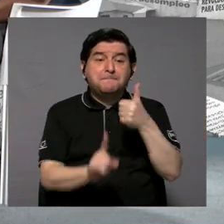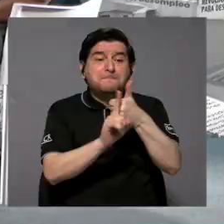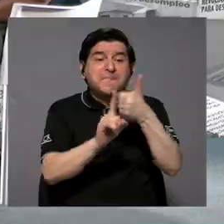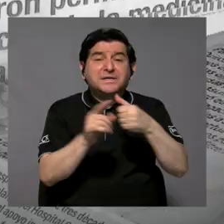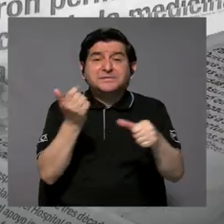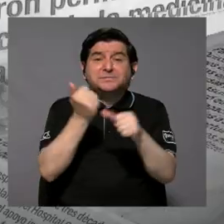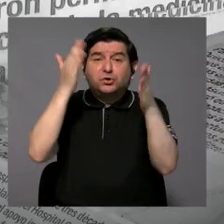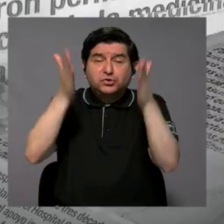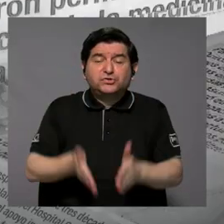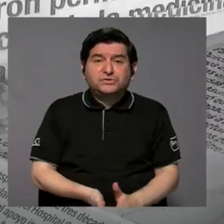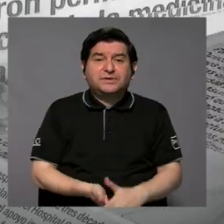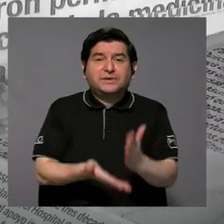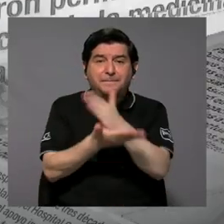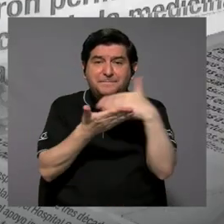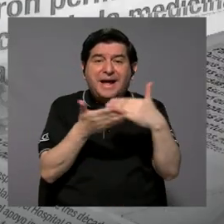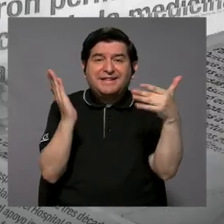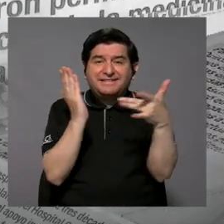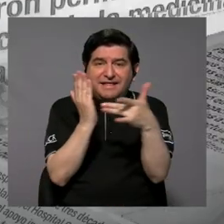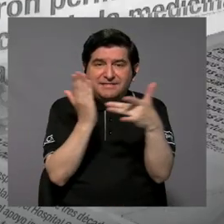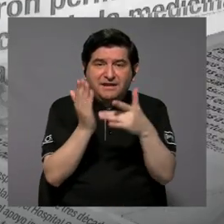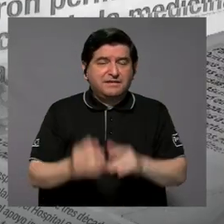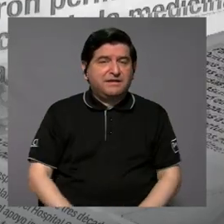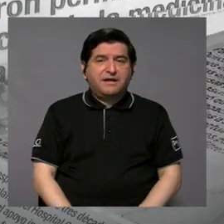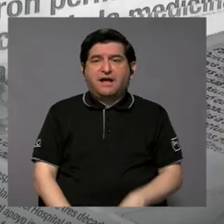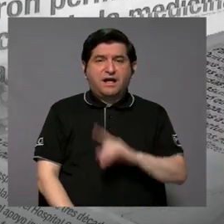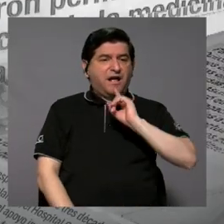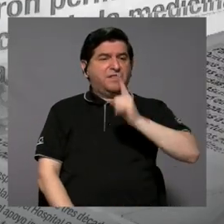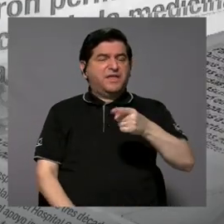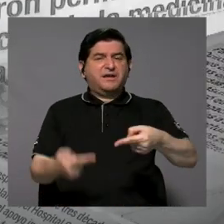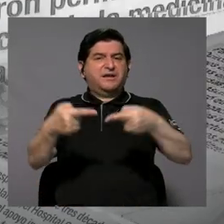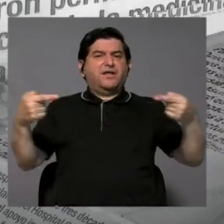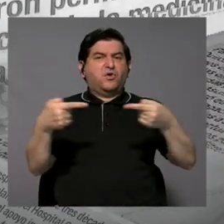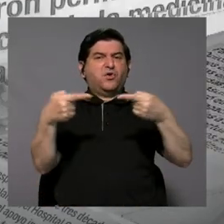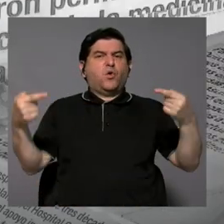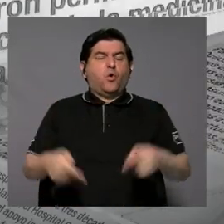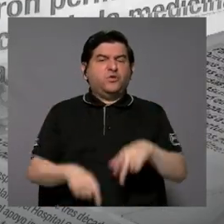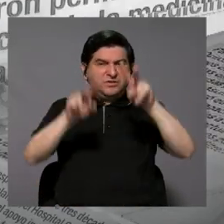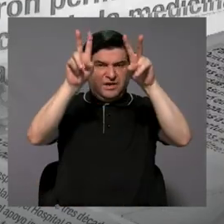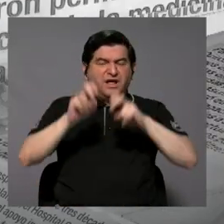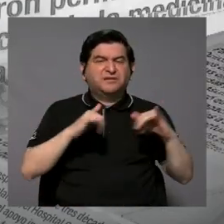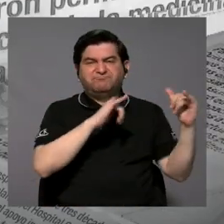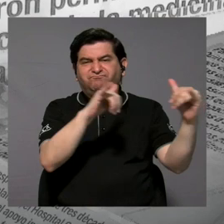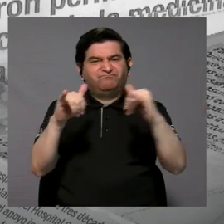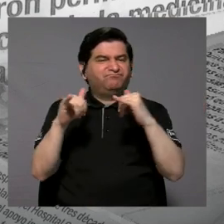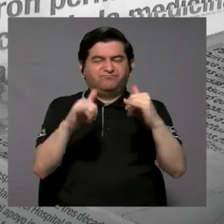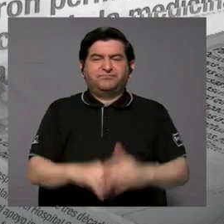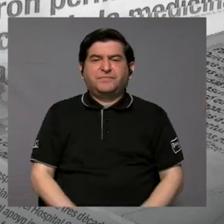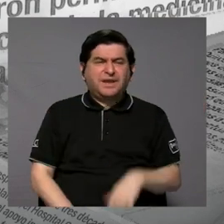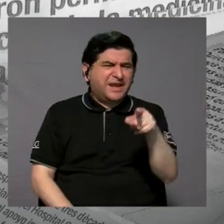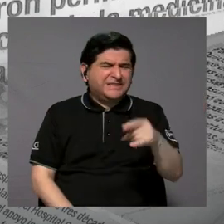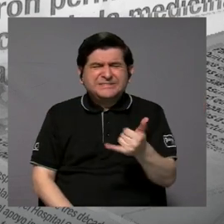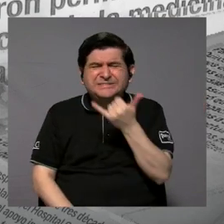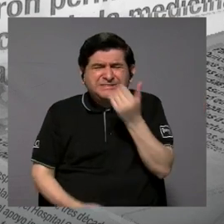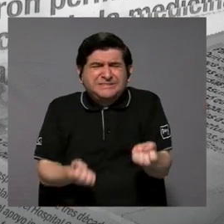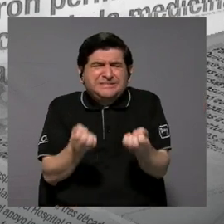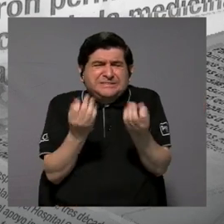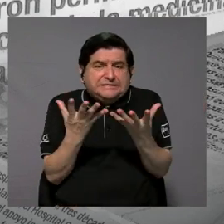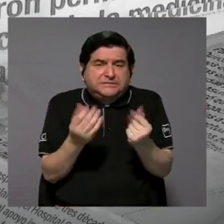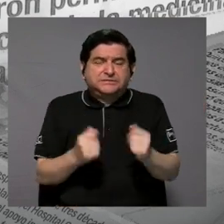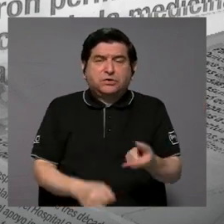asesores, personal técnico, se ha pronunciado, se pronunciaron en contra de estas pruebas por sus deficiencias.